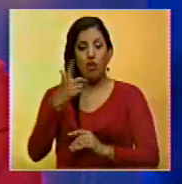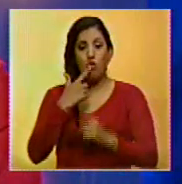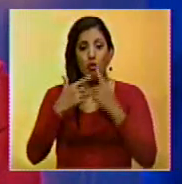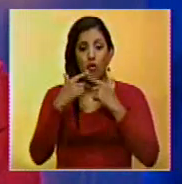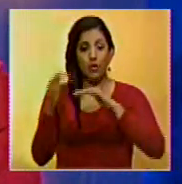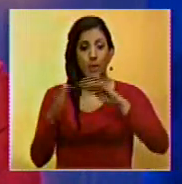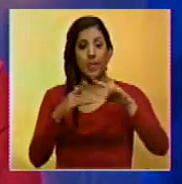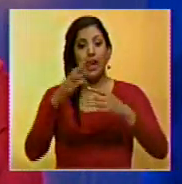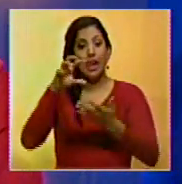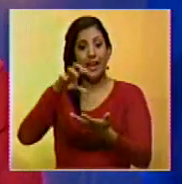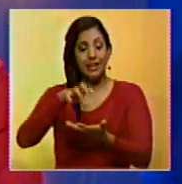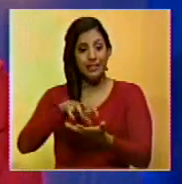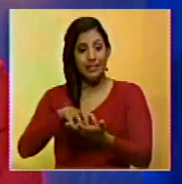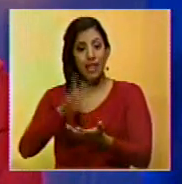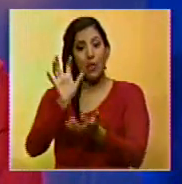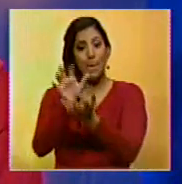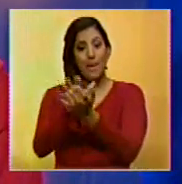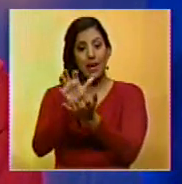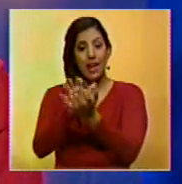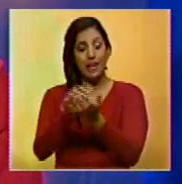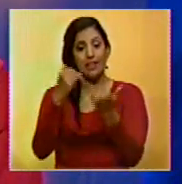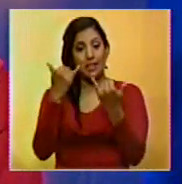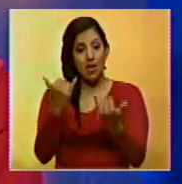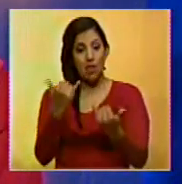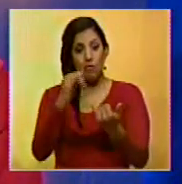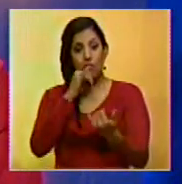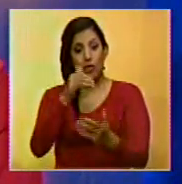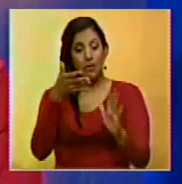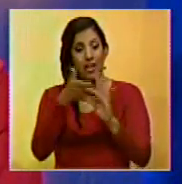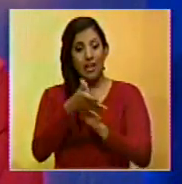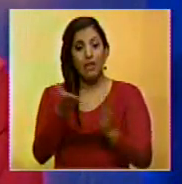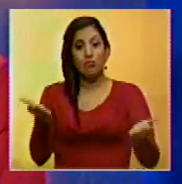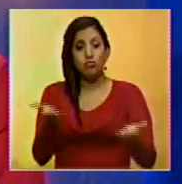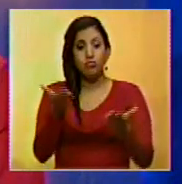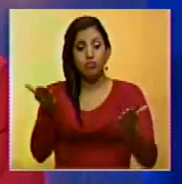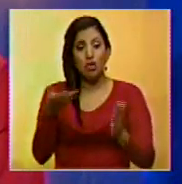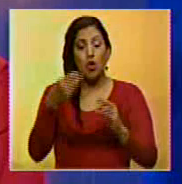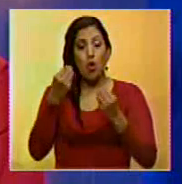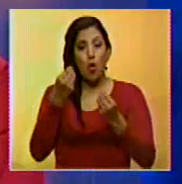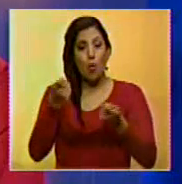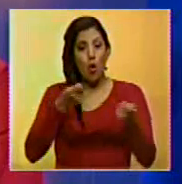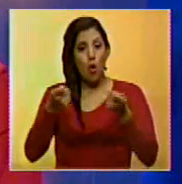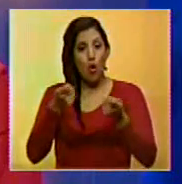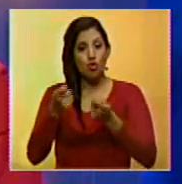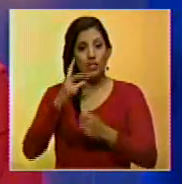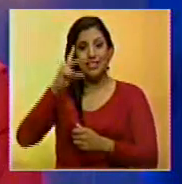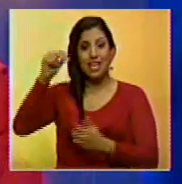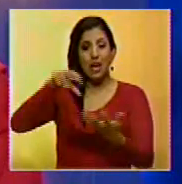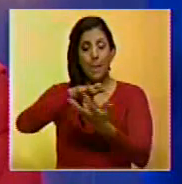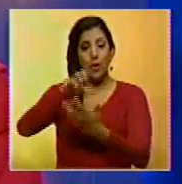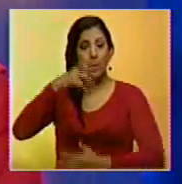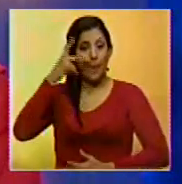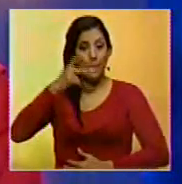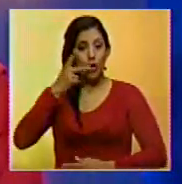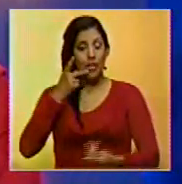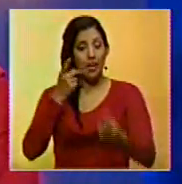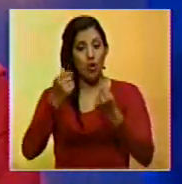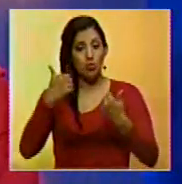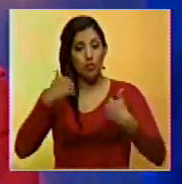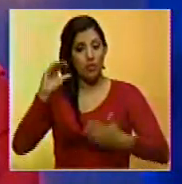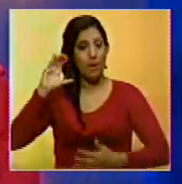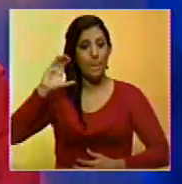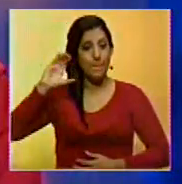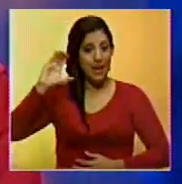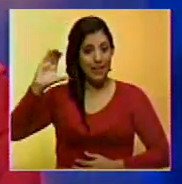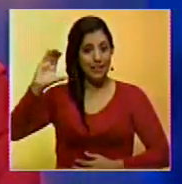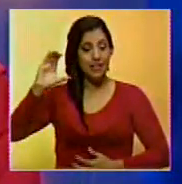En el Estado de Nueva Esparta, el Partido Primero Justicia impulsará el referéndum revocatorio como medida para salir de la crisis política y económica que vive el